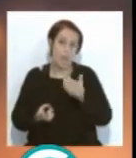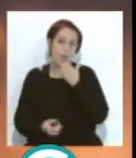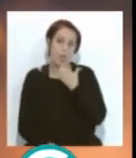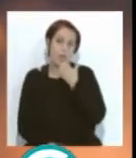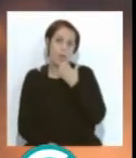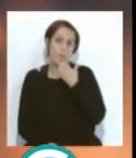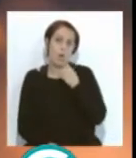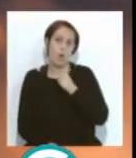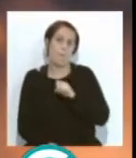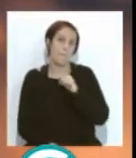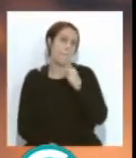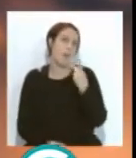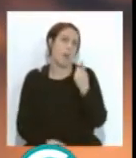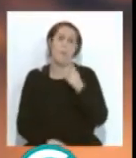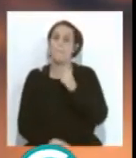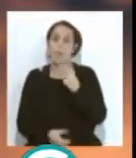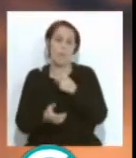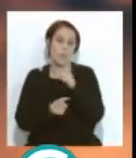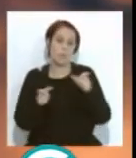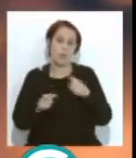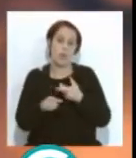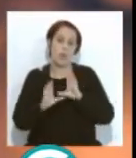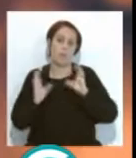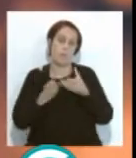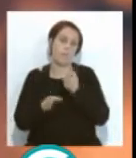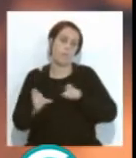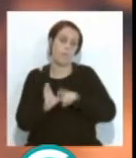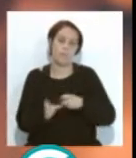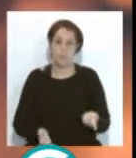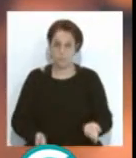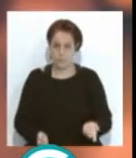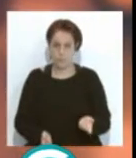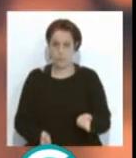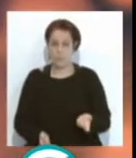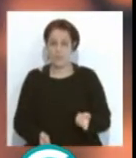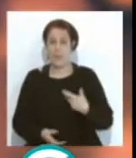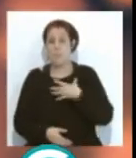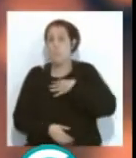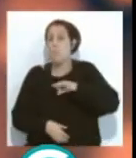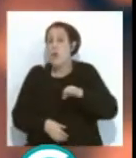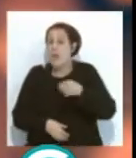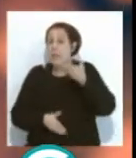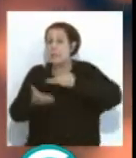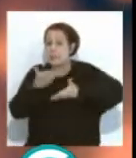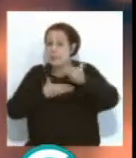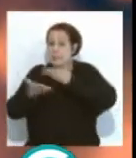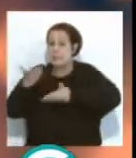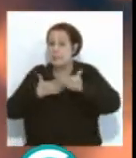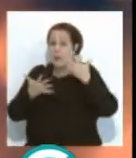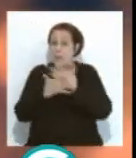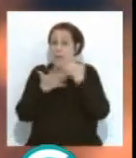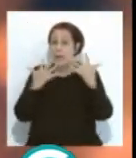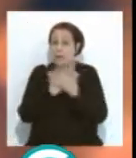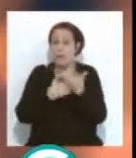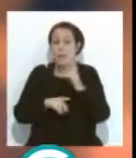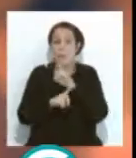cualquiera de los mil millones de personas que salen en agrupaciones. Bueno, quizás un compendio de todo eso, ¿no? Tampoco puedes